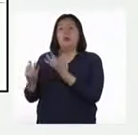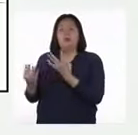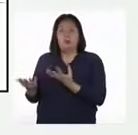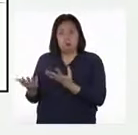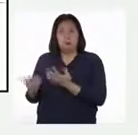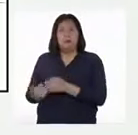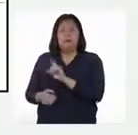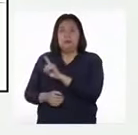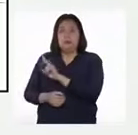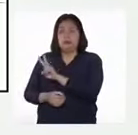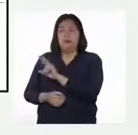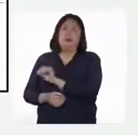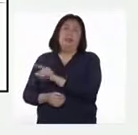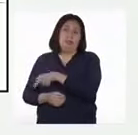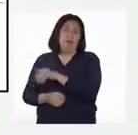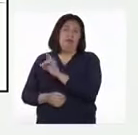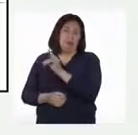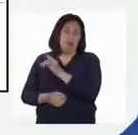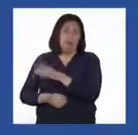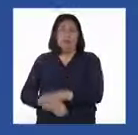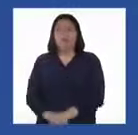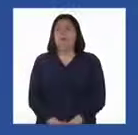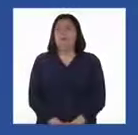resultado de 120 vicuñas.